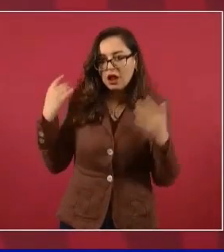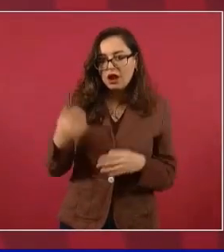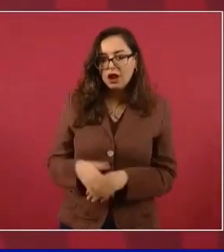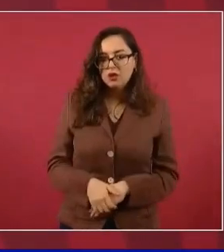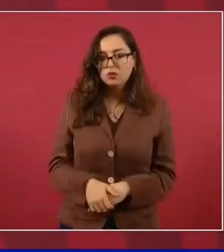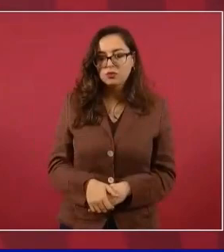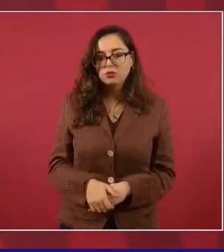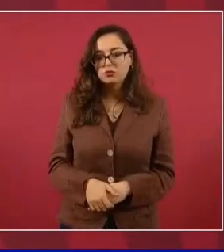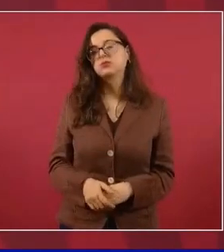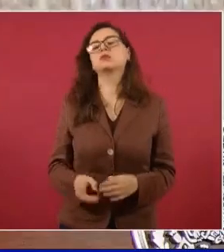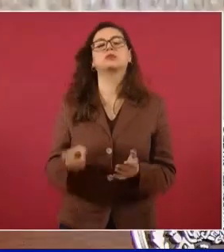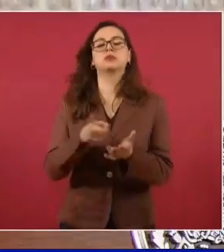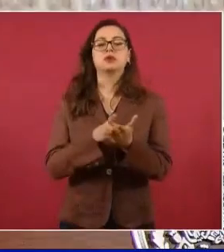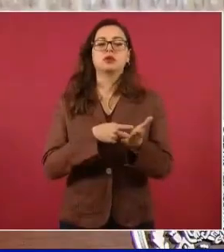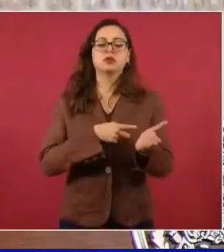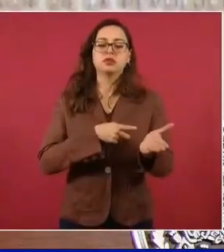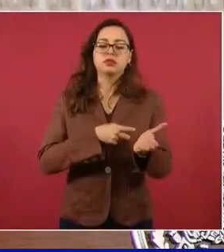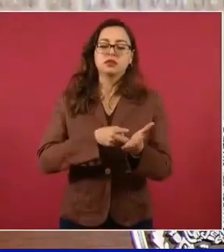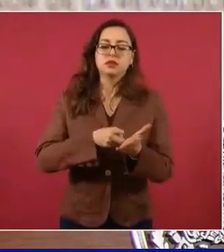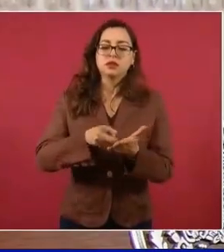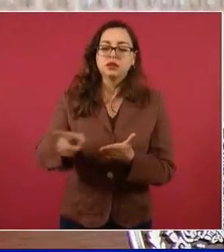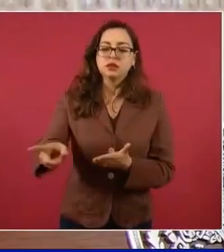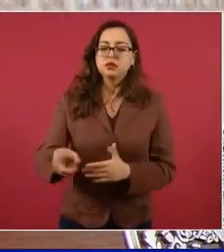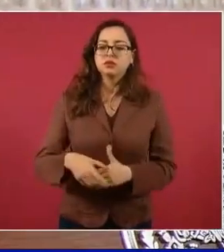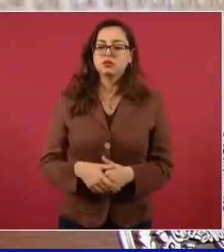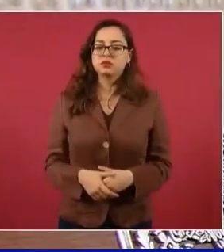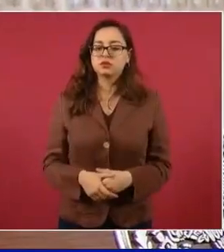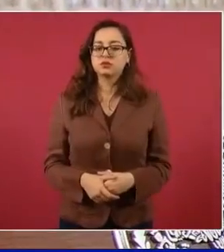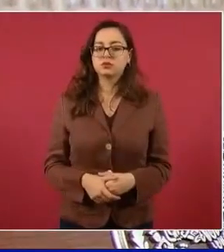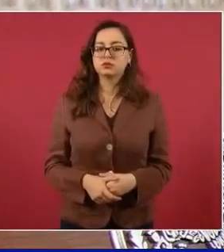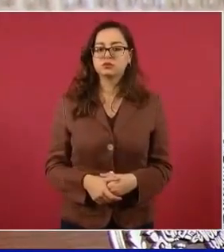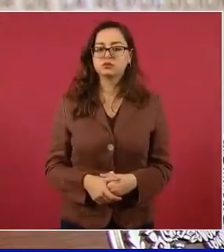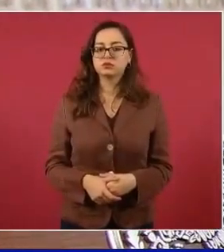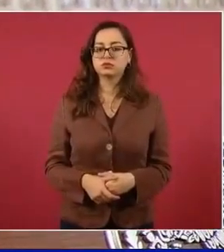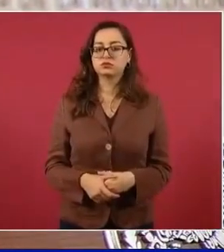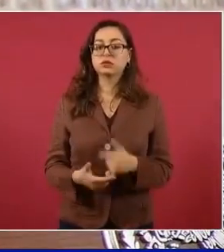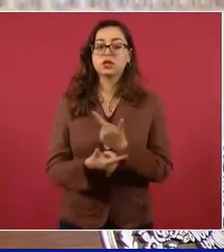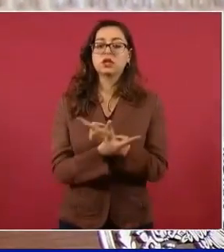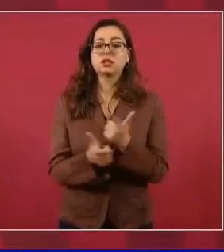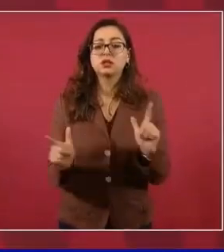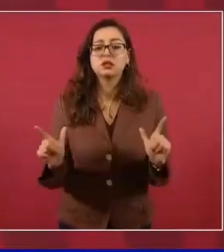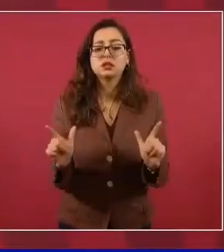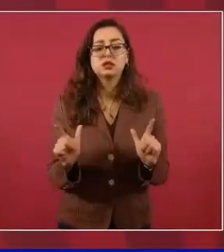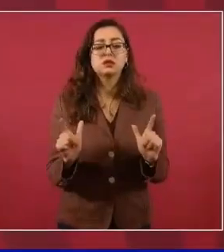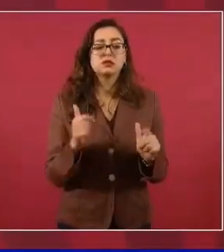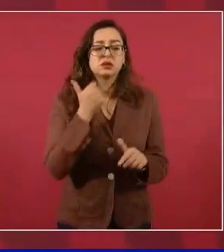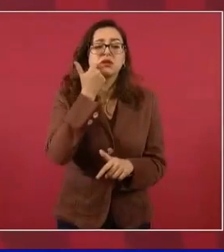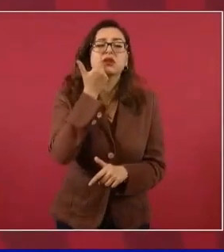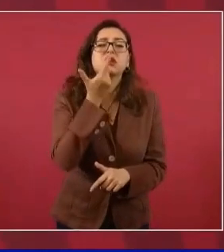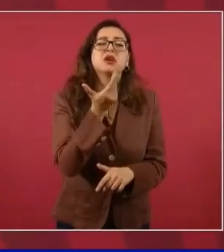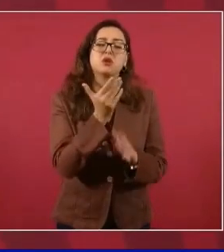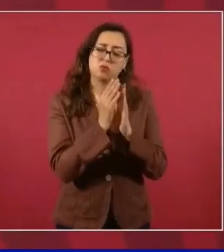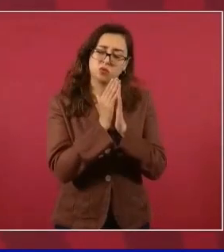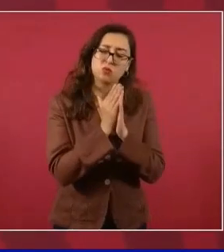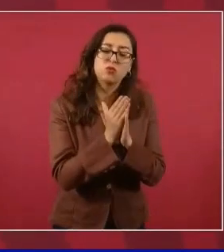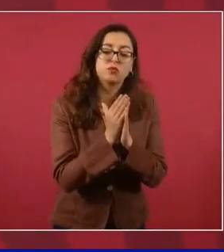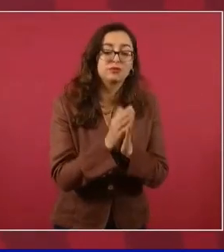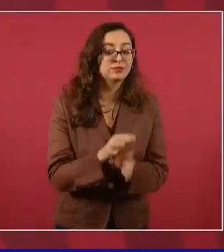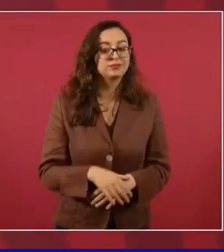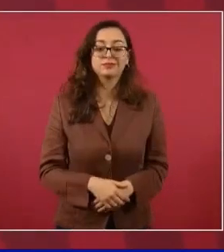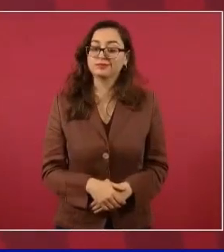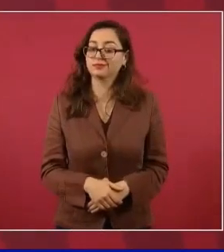Y lo mismo, la libertad no se implora, se